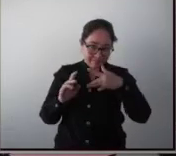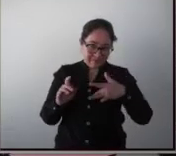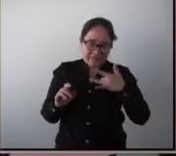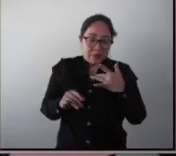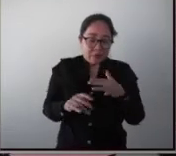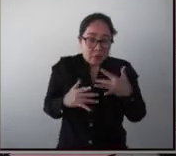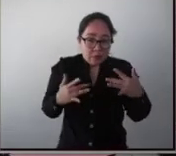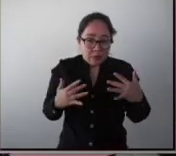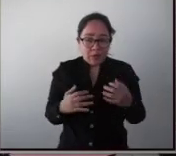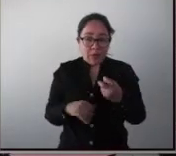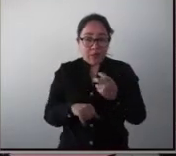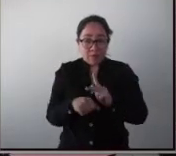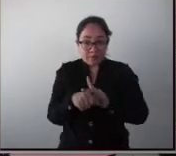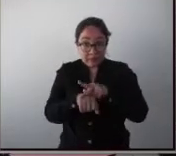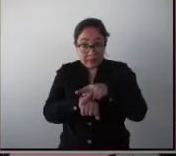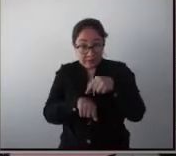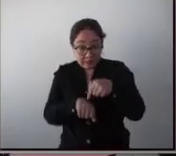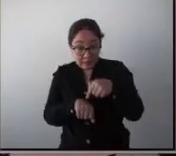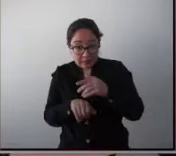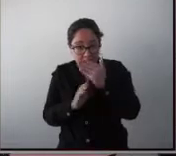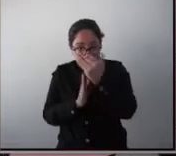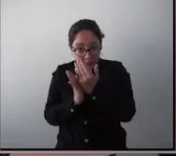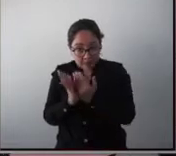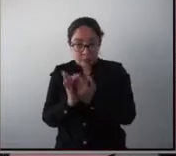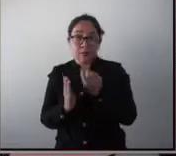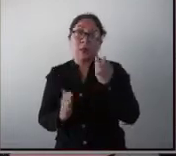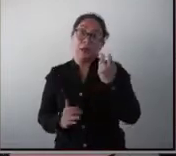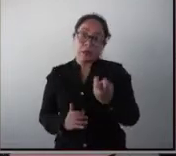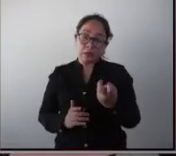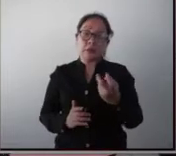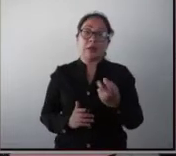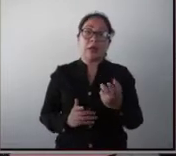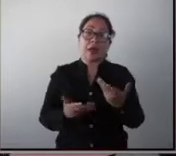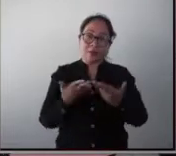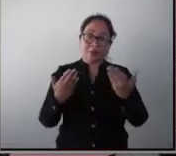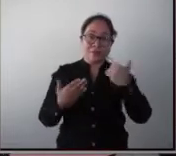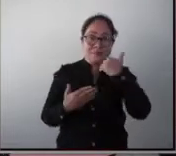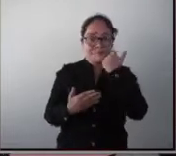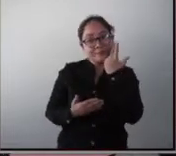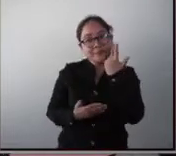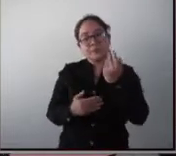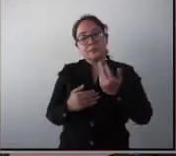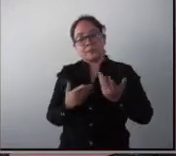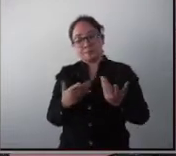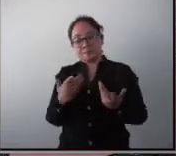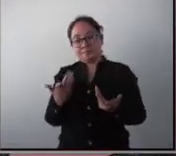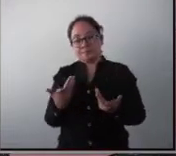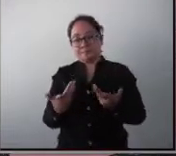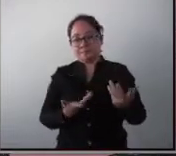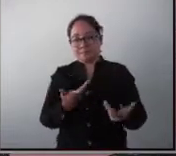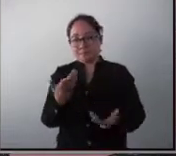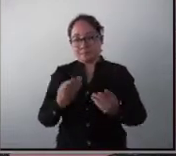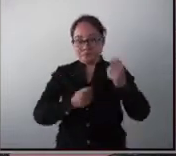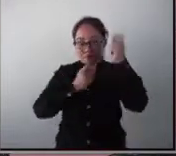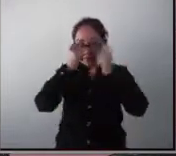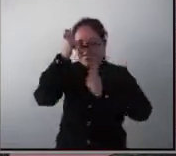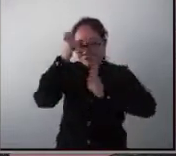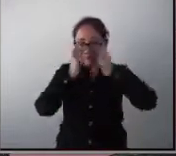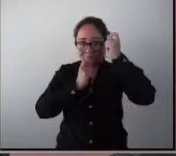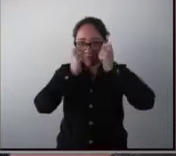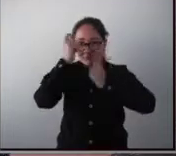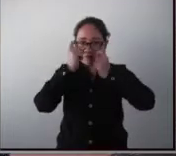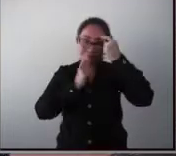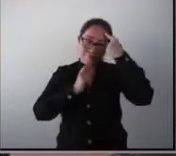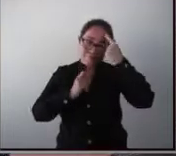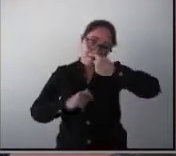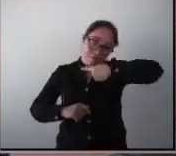cutánea. Y ahora, bueno, lo que queremos hacer es esto de la expresión facial para